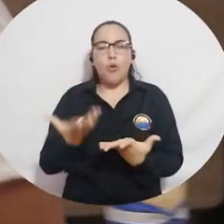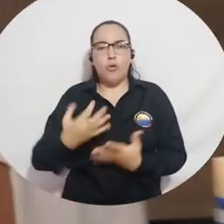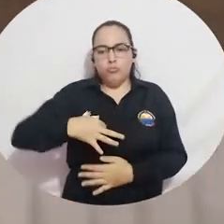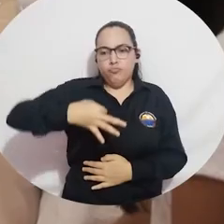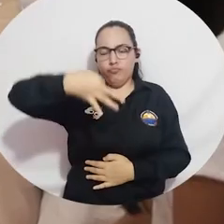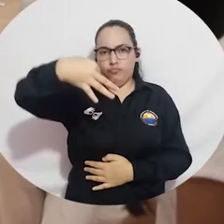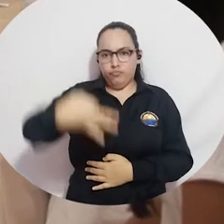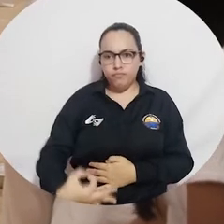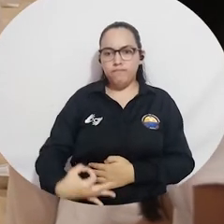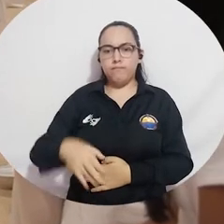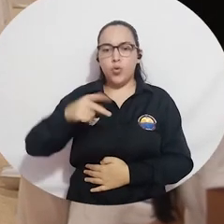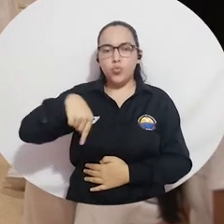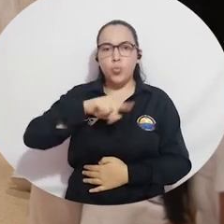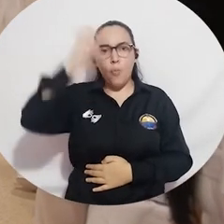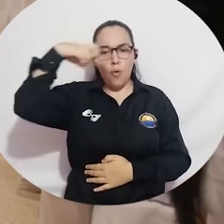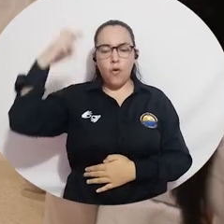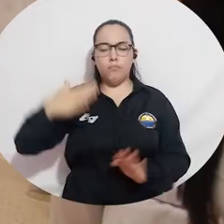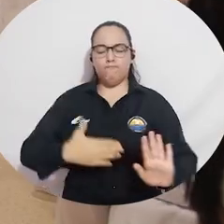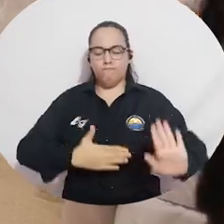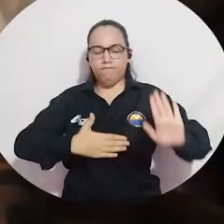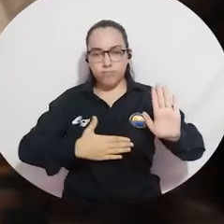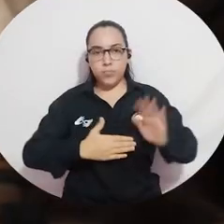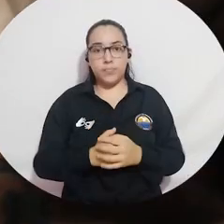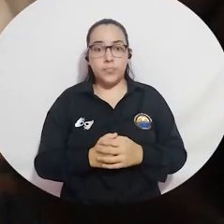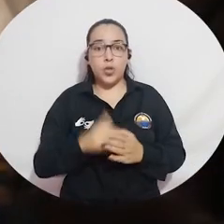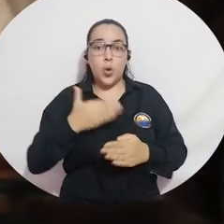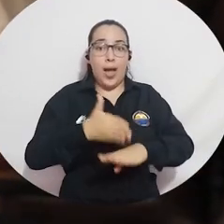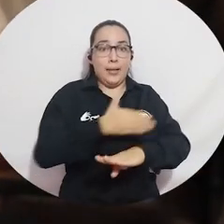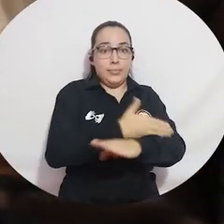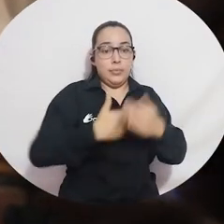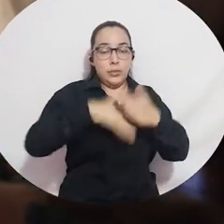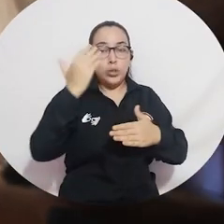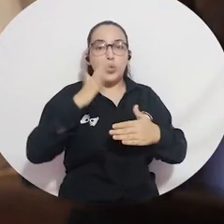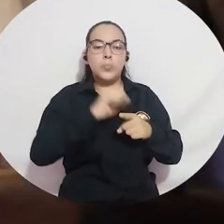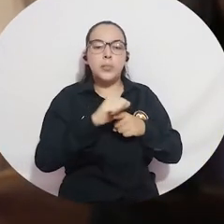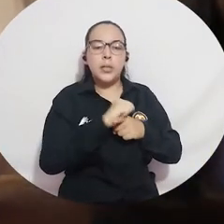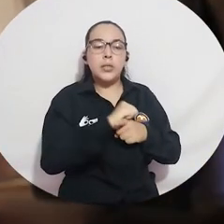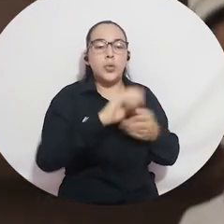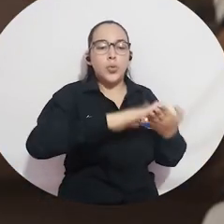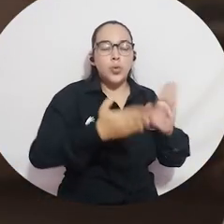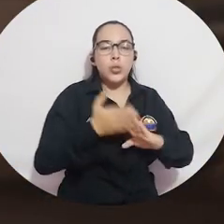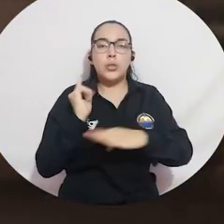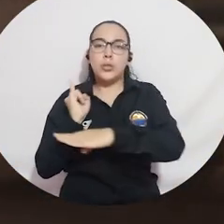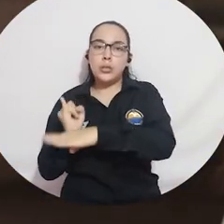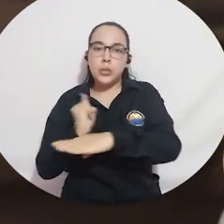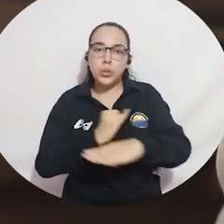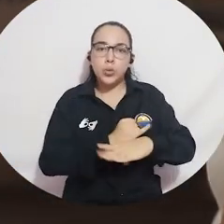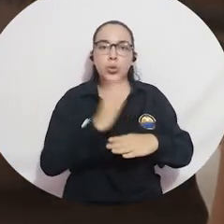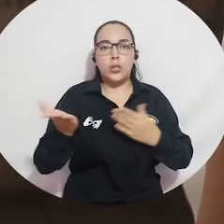profesión, previo al inicio de sus prácticas en comunidades y en instituciones prestadoras del servicio de salud del país.